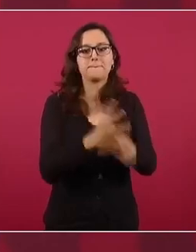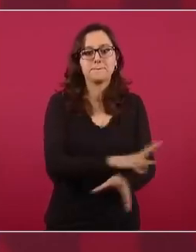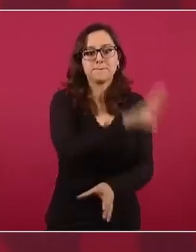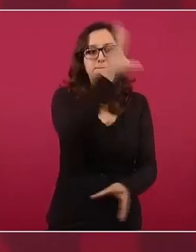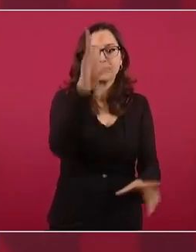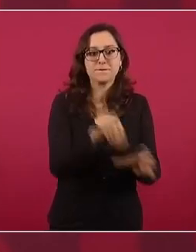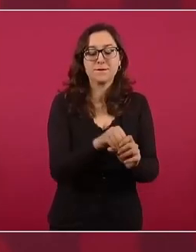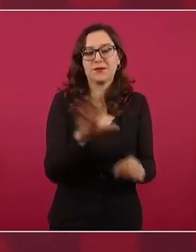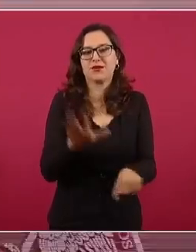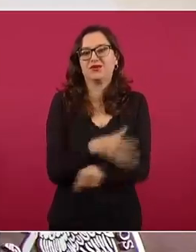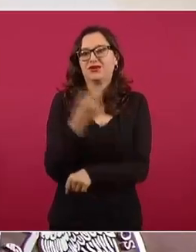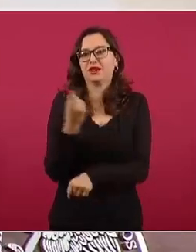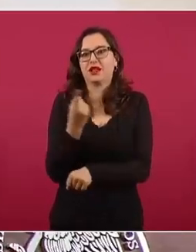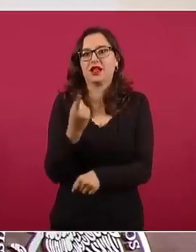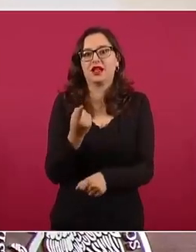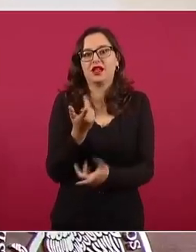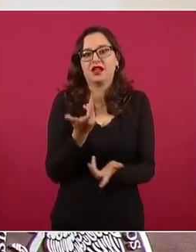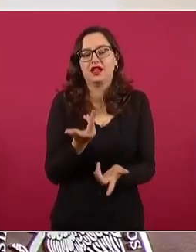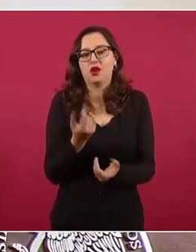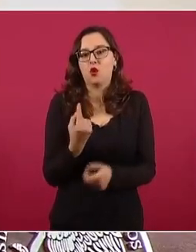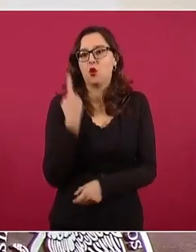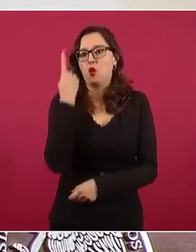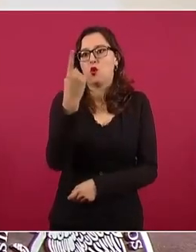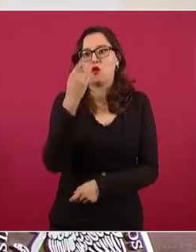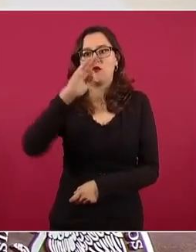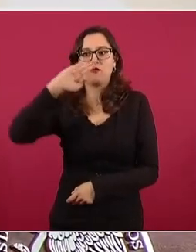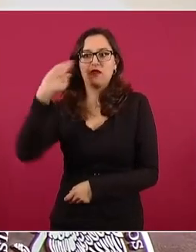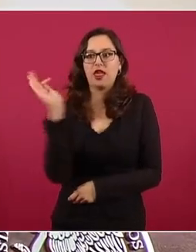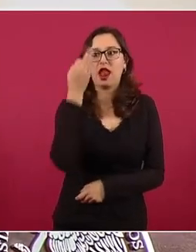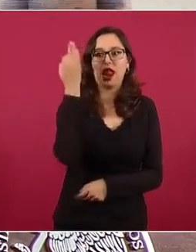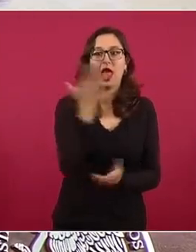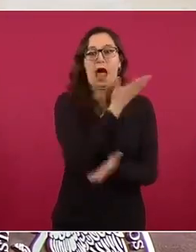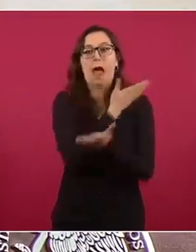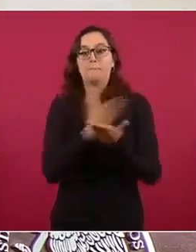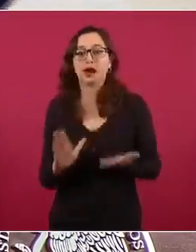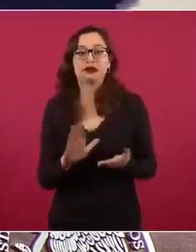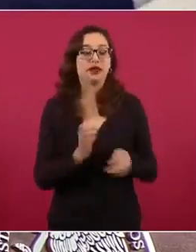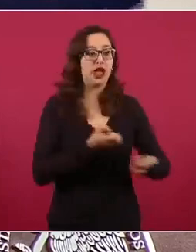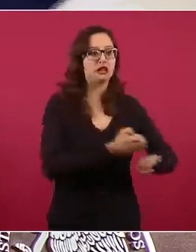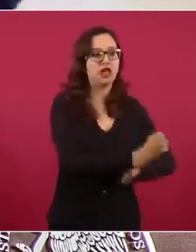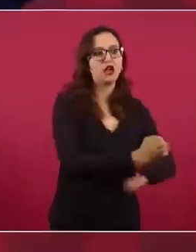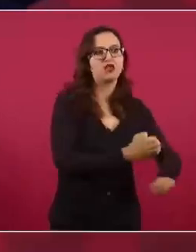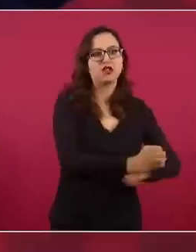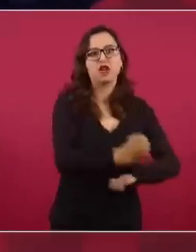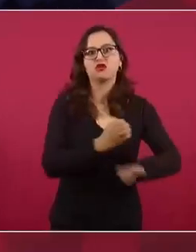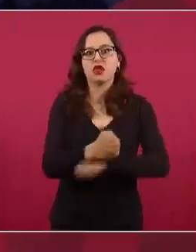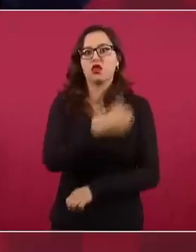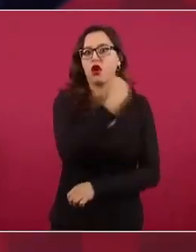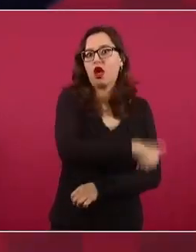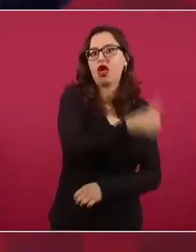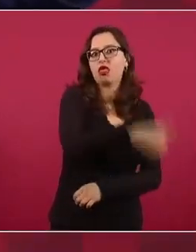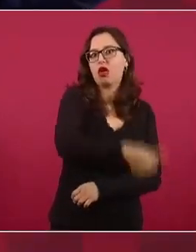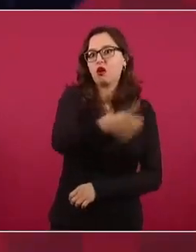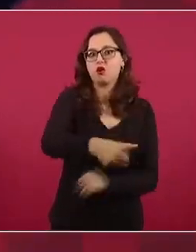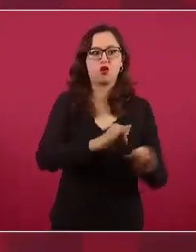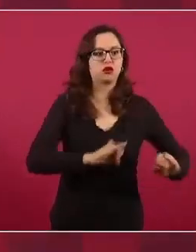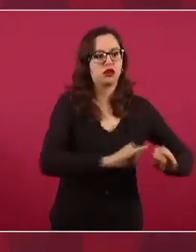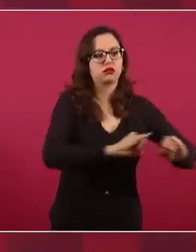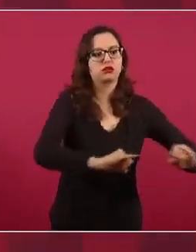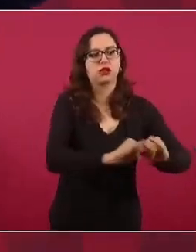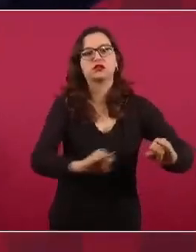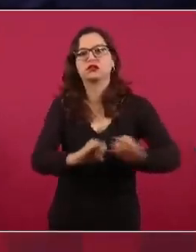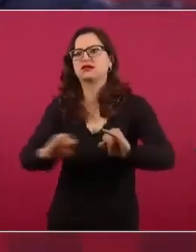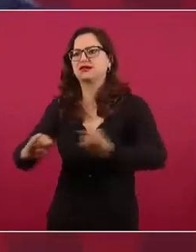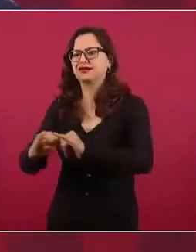gastos excesivos, un órgano electoral encargado